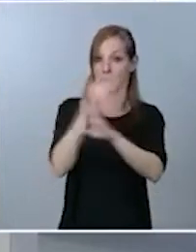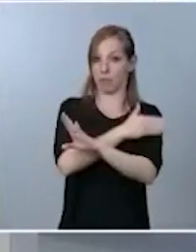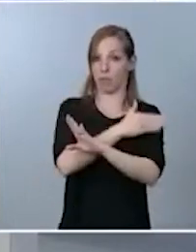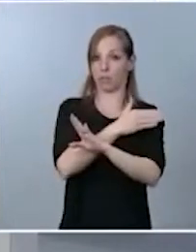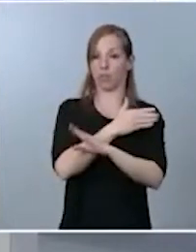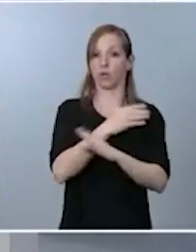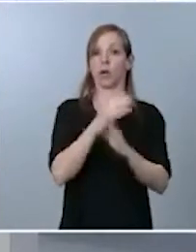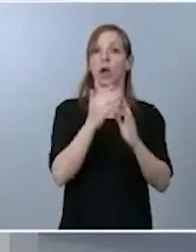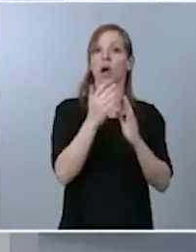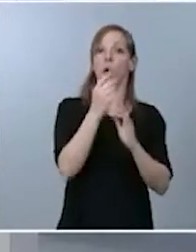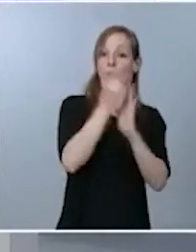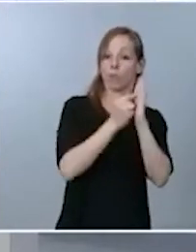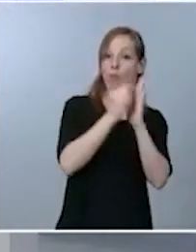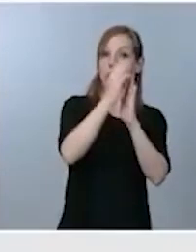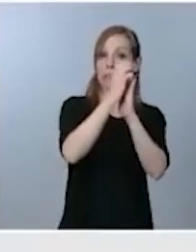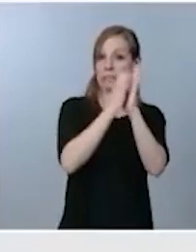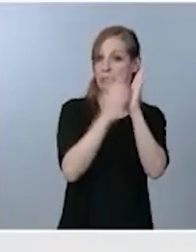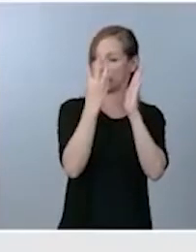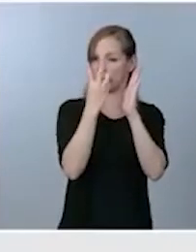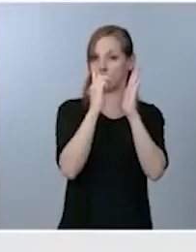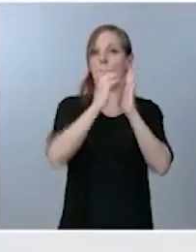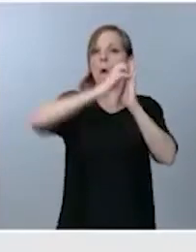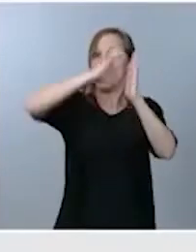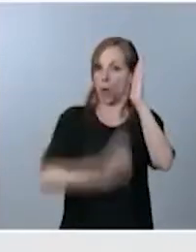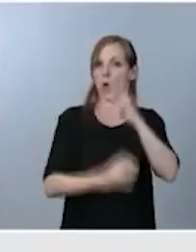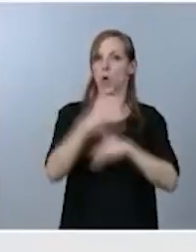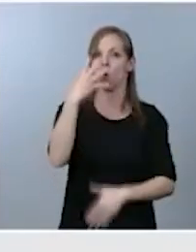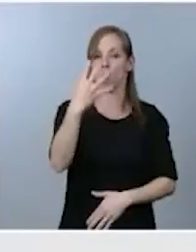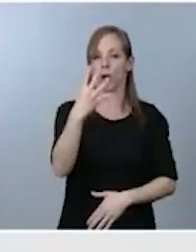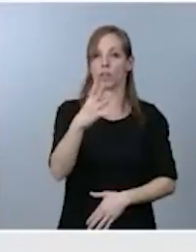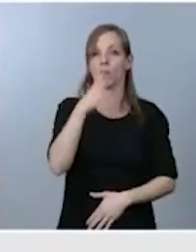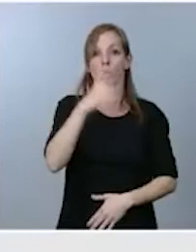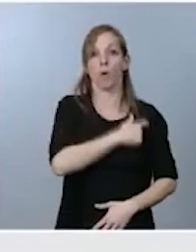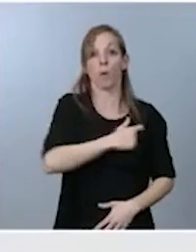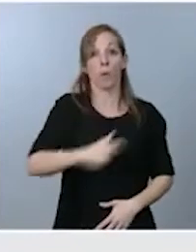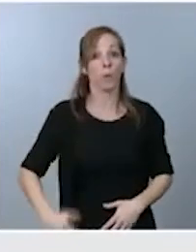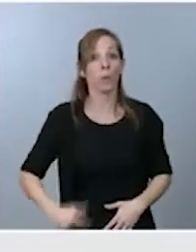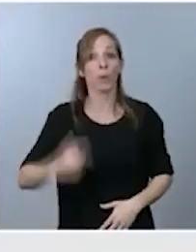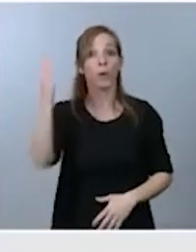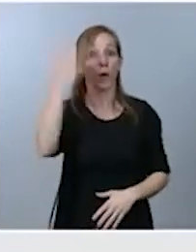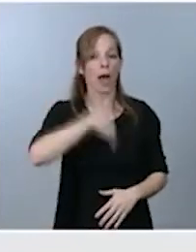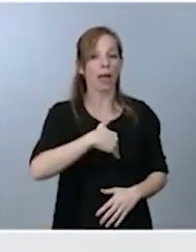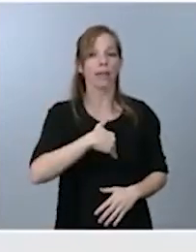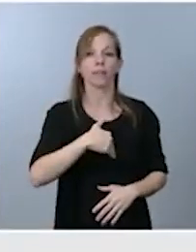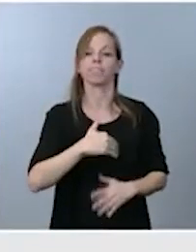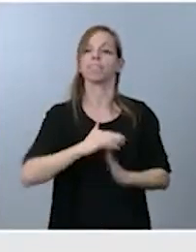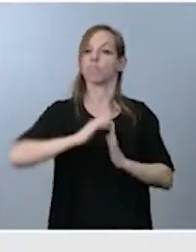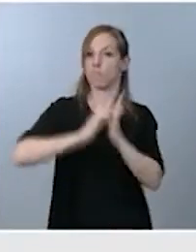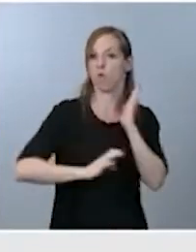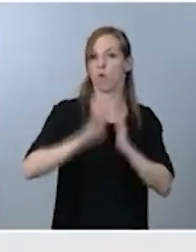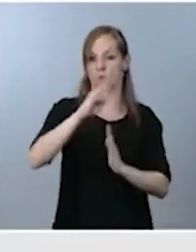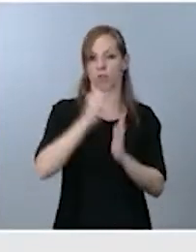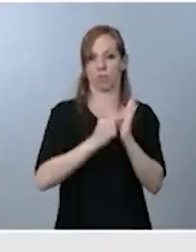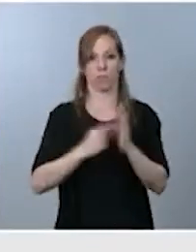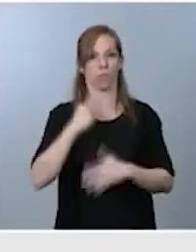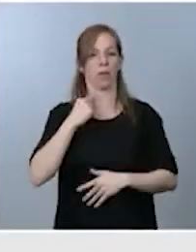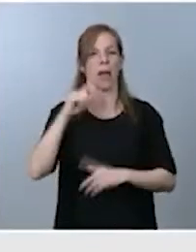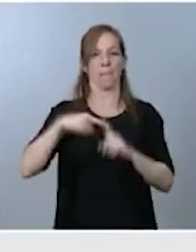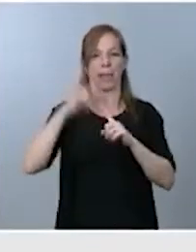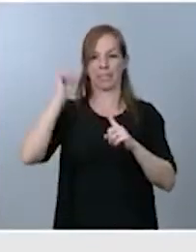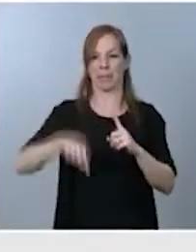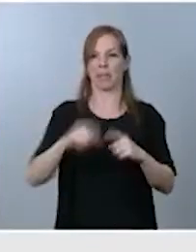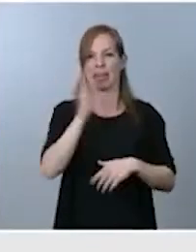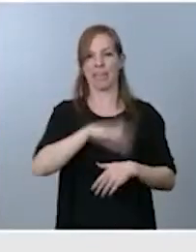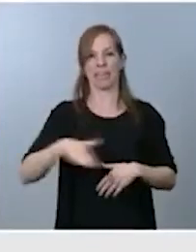los puntos que se detraen por no utilizar el cinturón de seguridad, los sistemas de retención infantil, el casco u